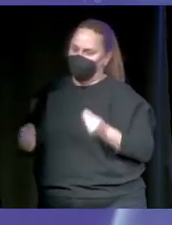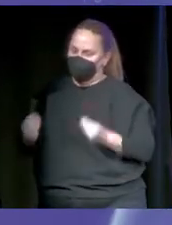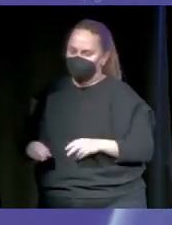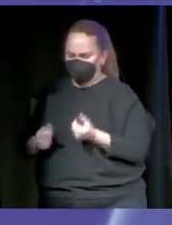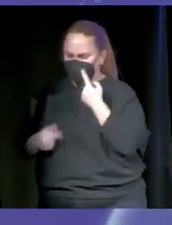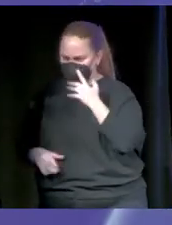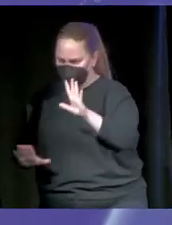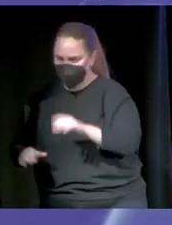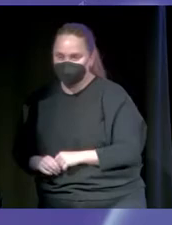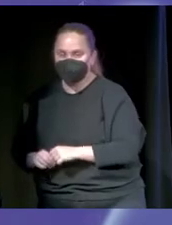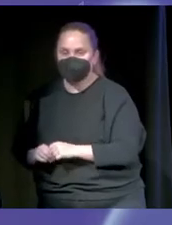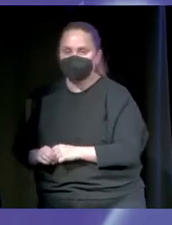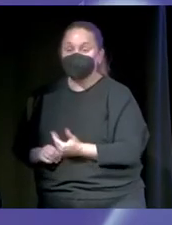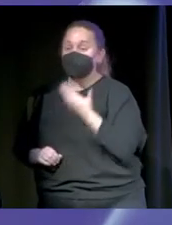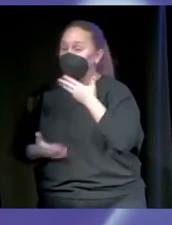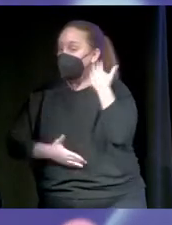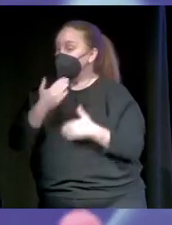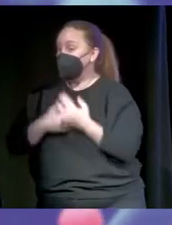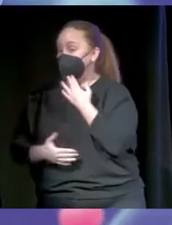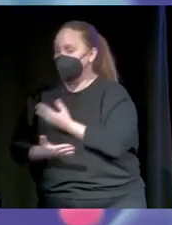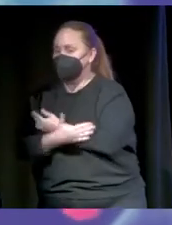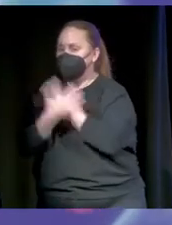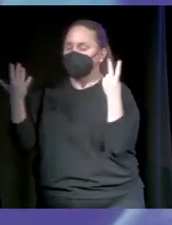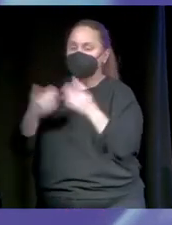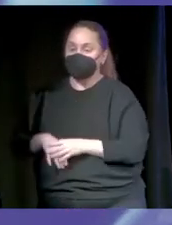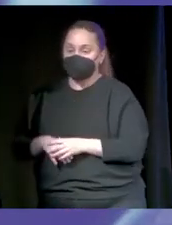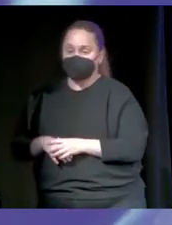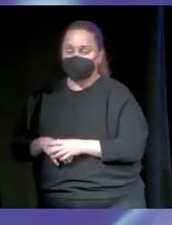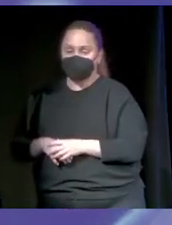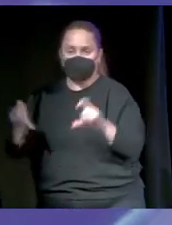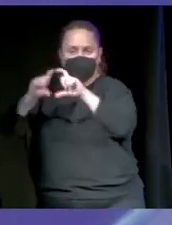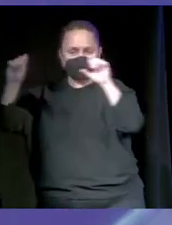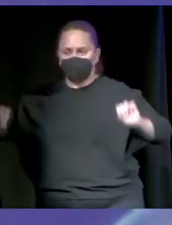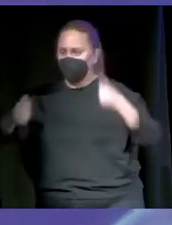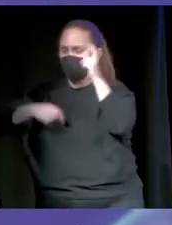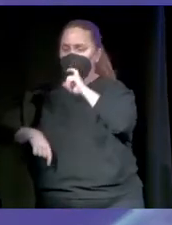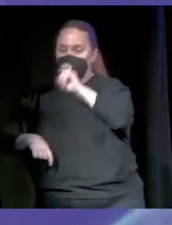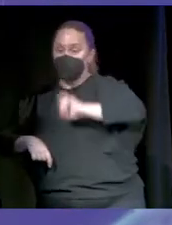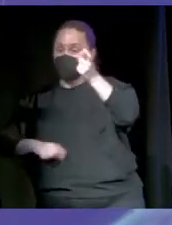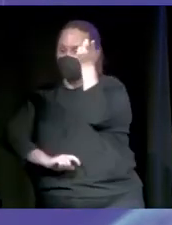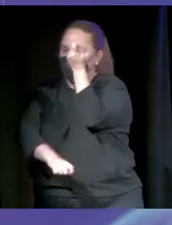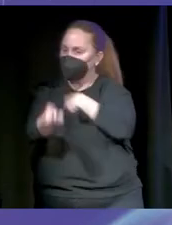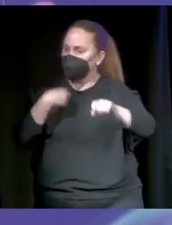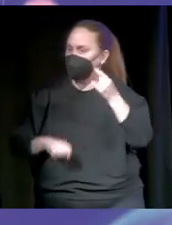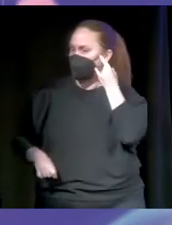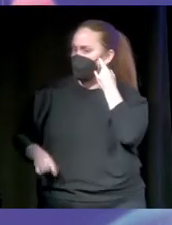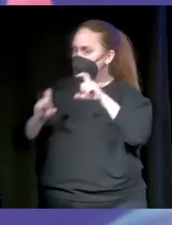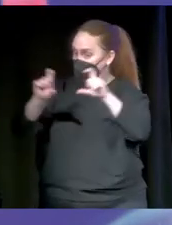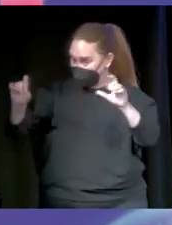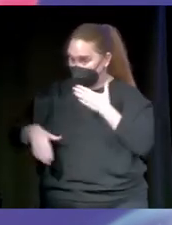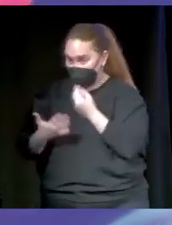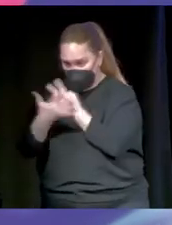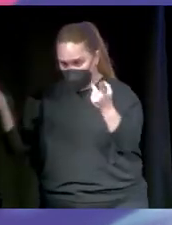Atentos. Con 17 años fundó su primera empresa y la vendió a Telefónica. 17,